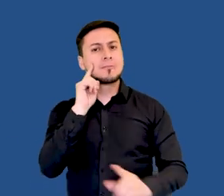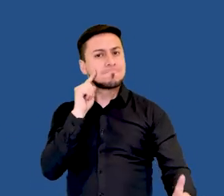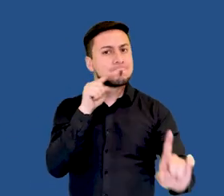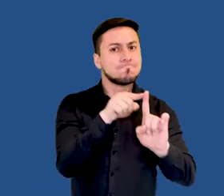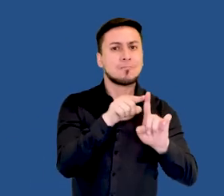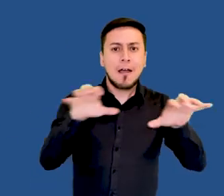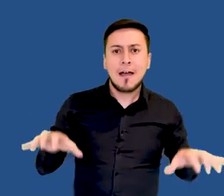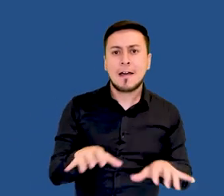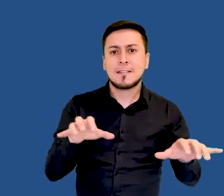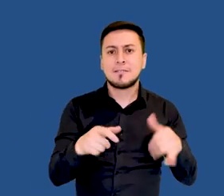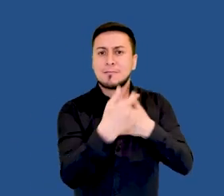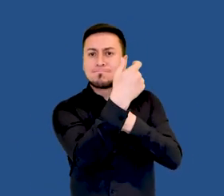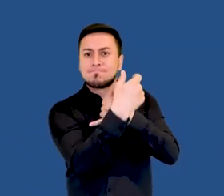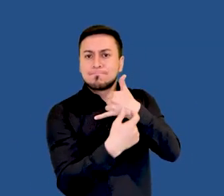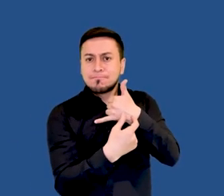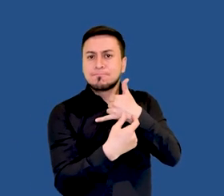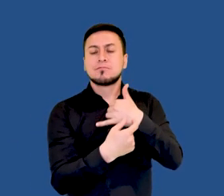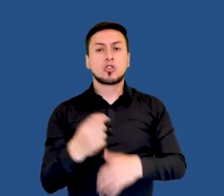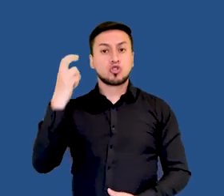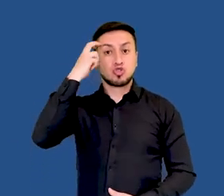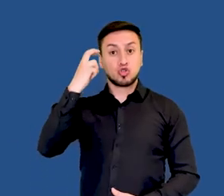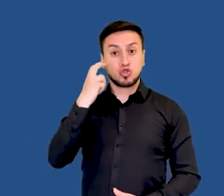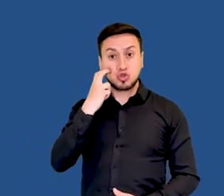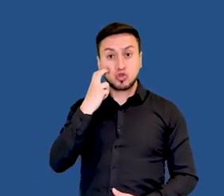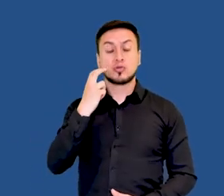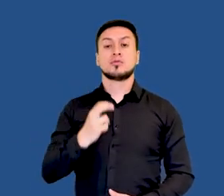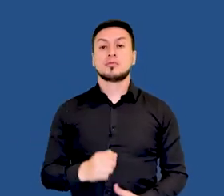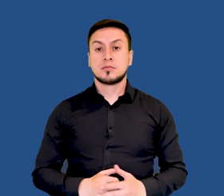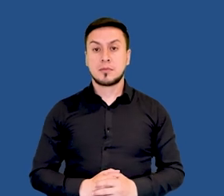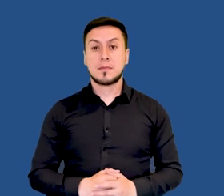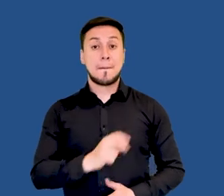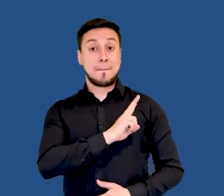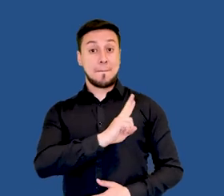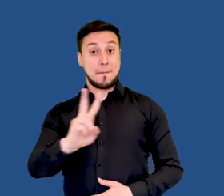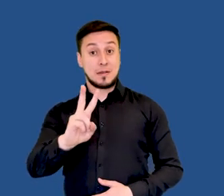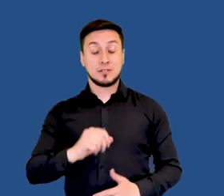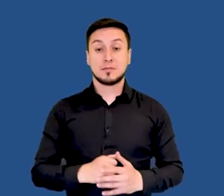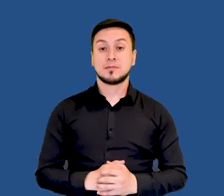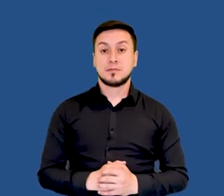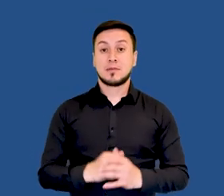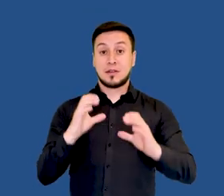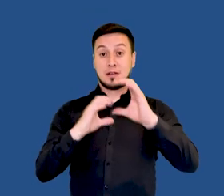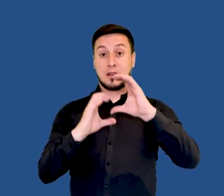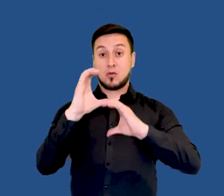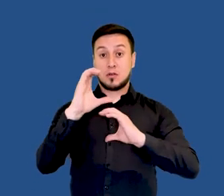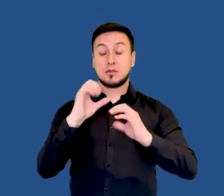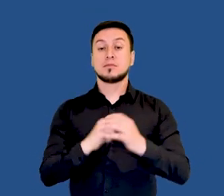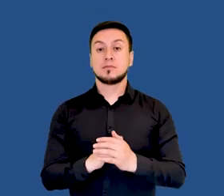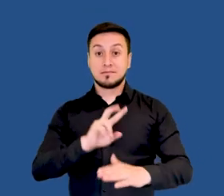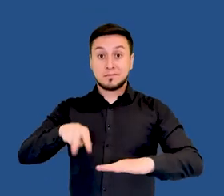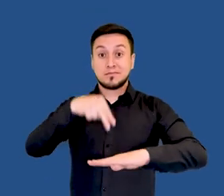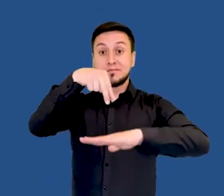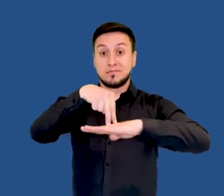actividad en los departamentos del Pacífico, el departamento de Chocó, el departamento del Valle del Cauca, el departamento del Cauca y el